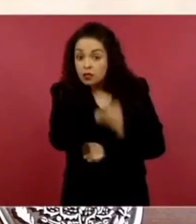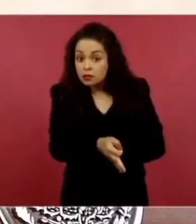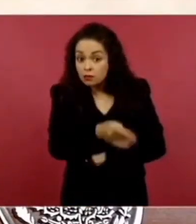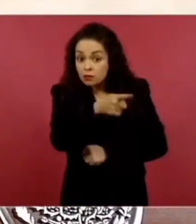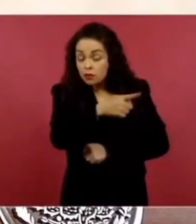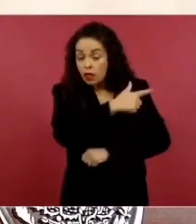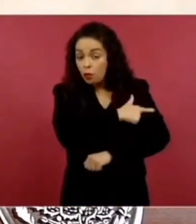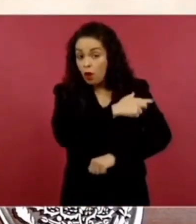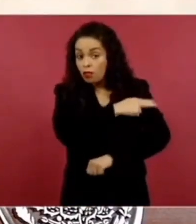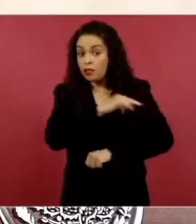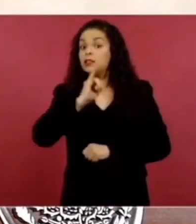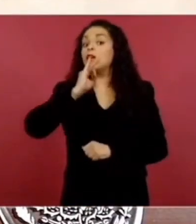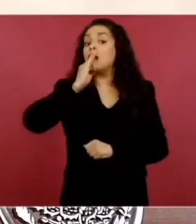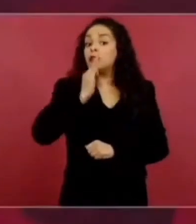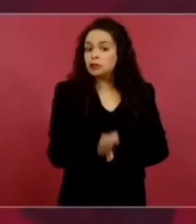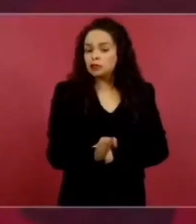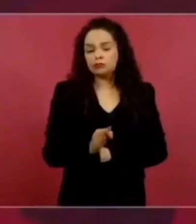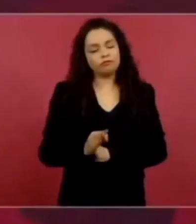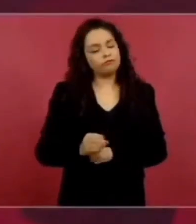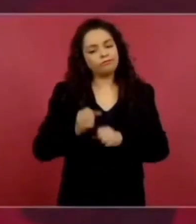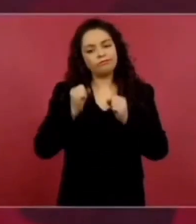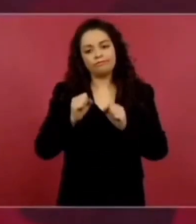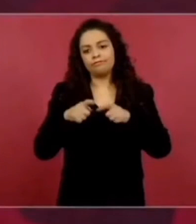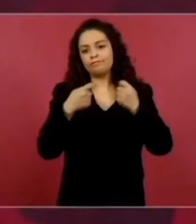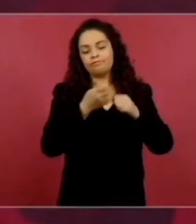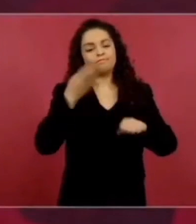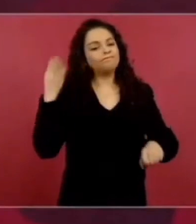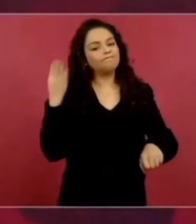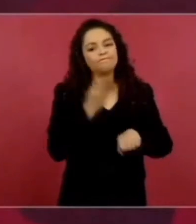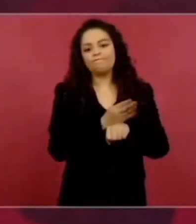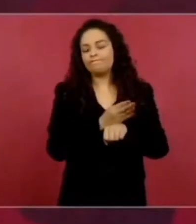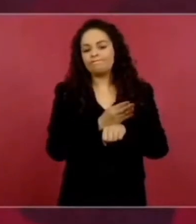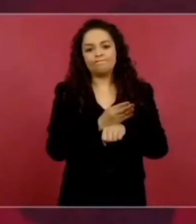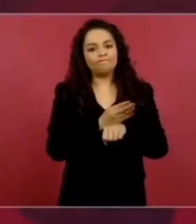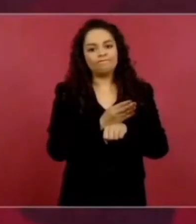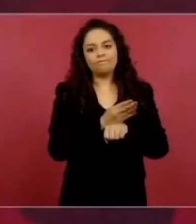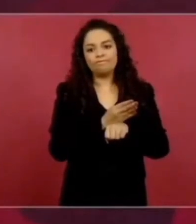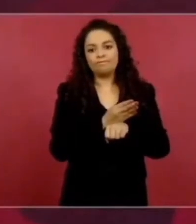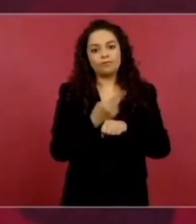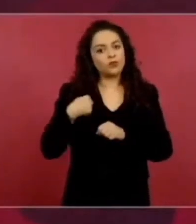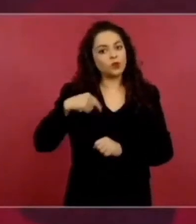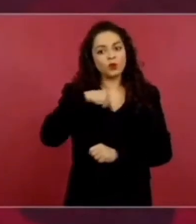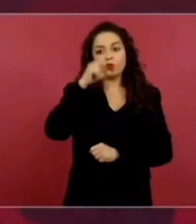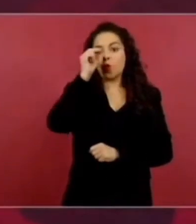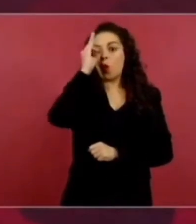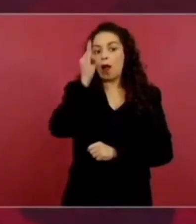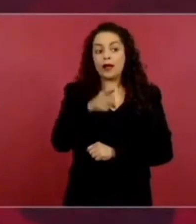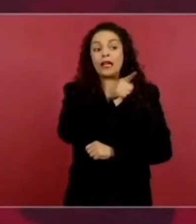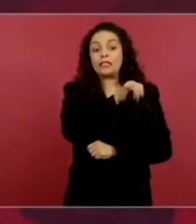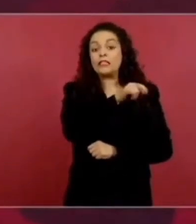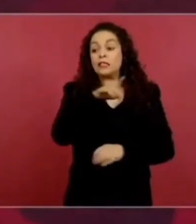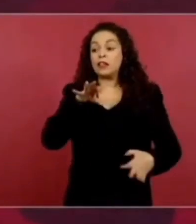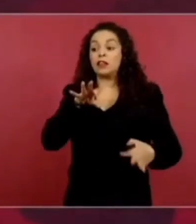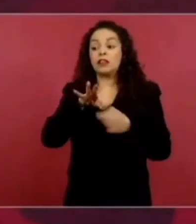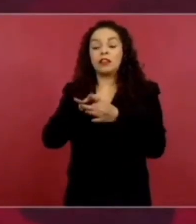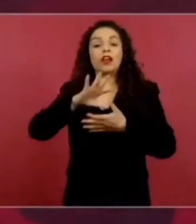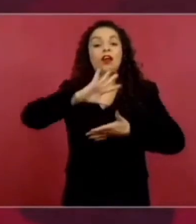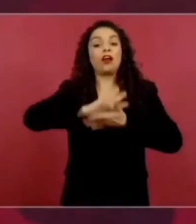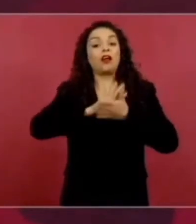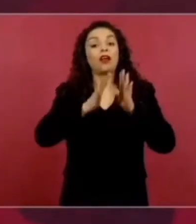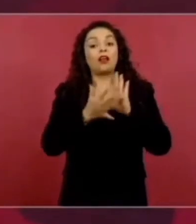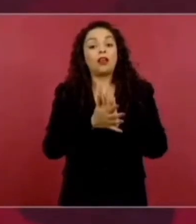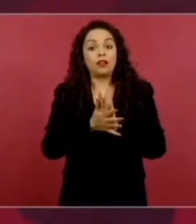no se permite la asociación delictuosa entre autoridades y